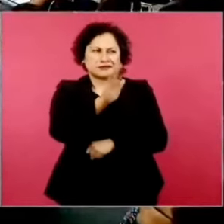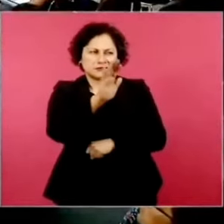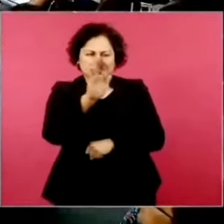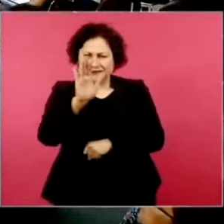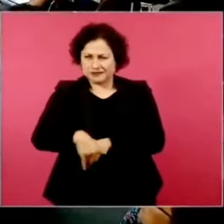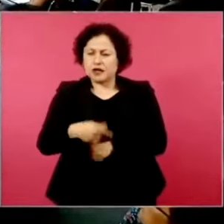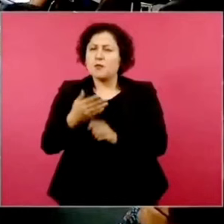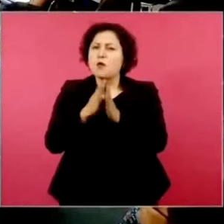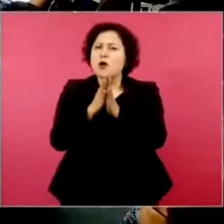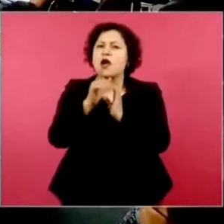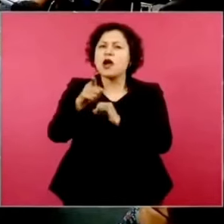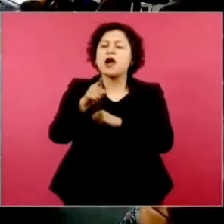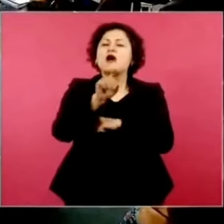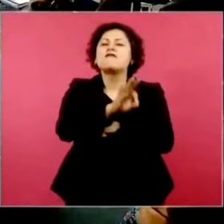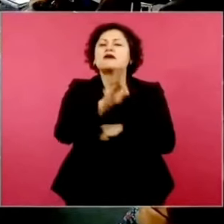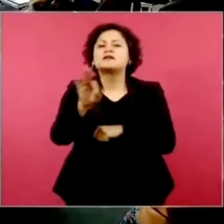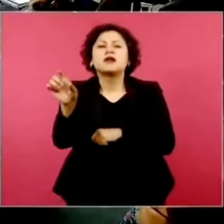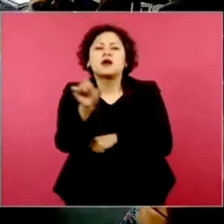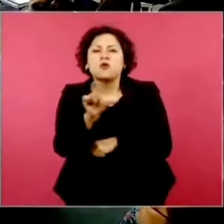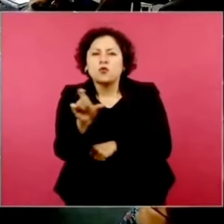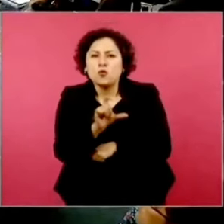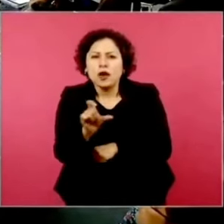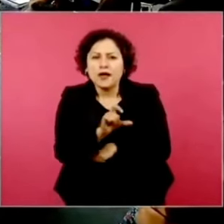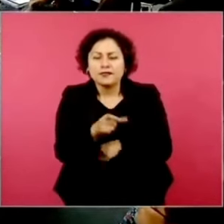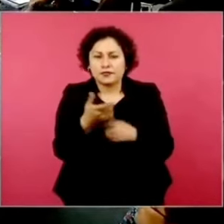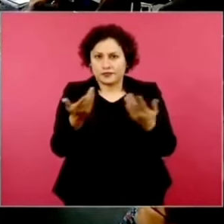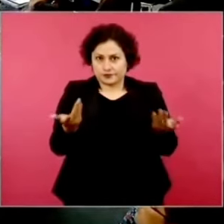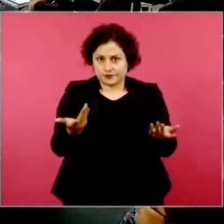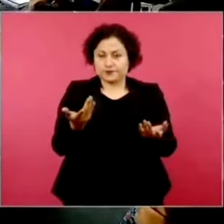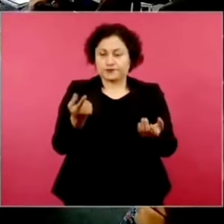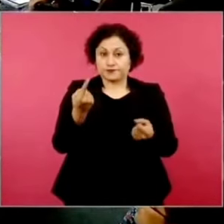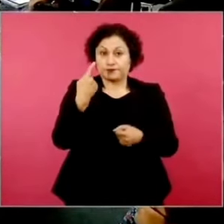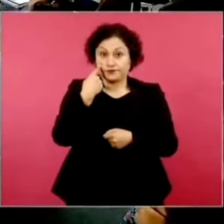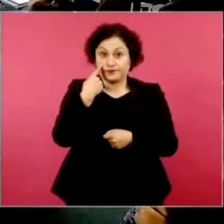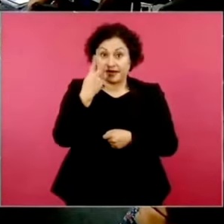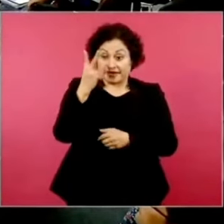se reúnen los dueños de los medios de información